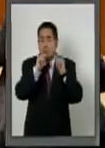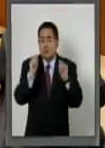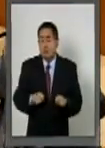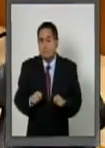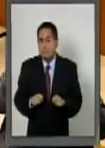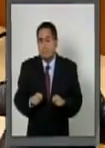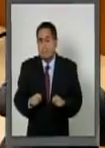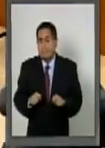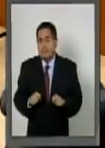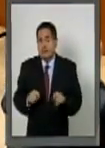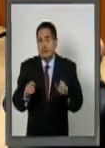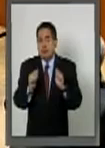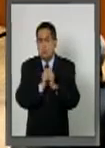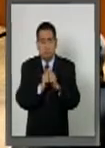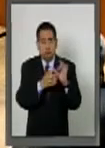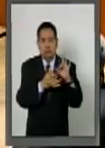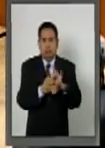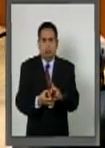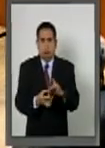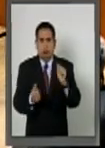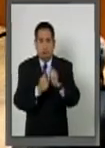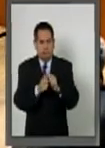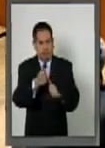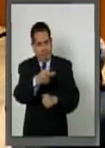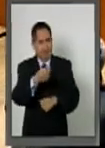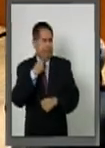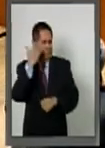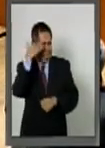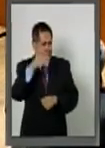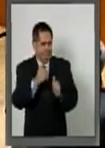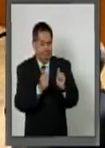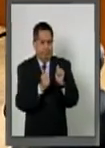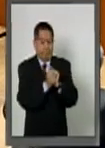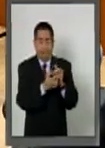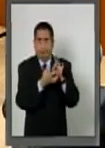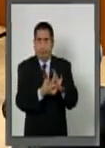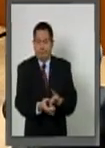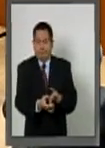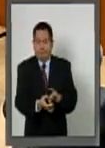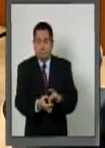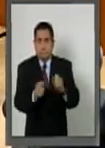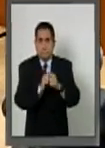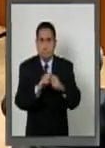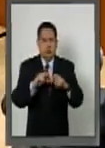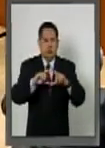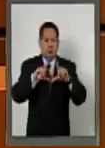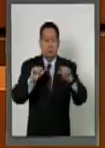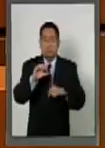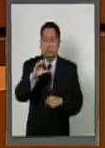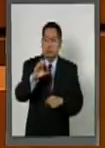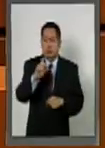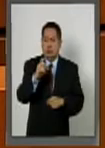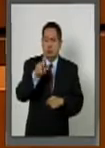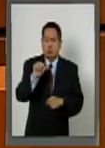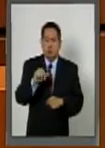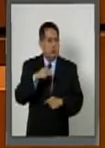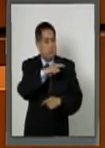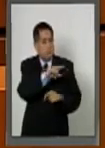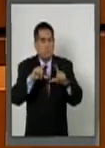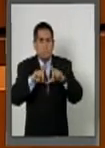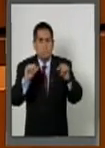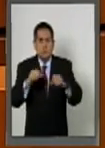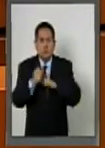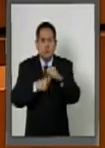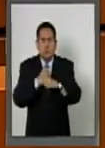concatenado, como dicen los abogados que saben, a la cédula profesional y su cédula es del 2011.